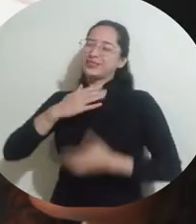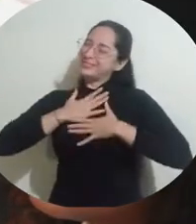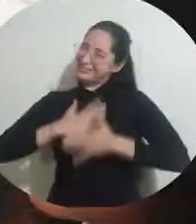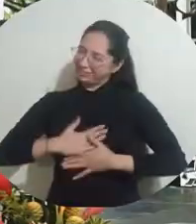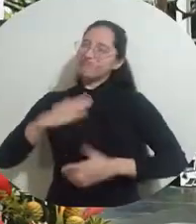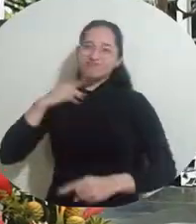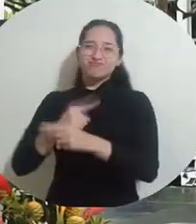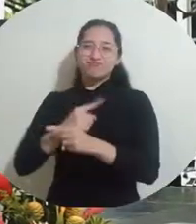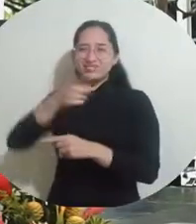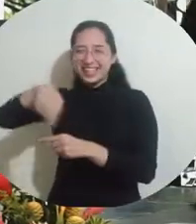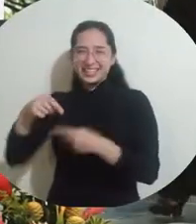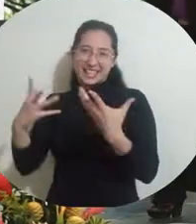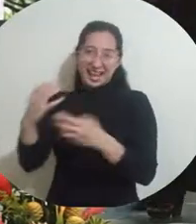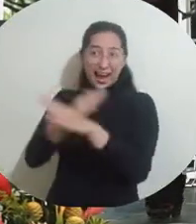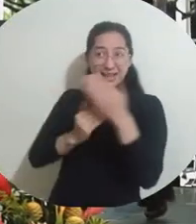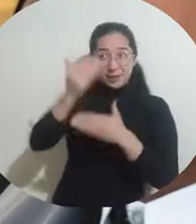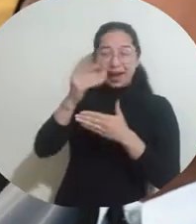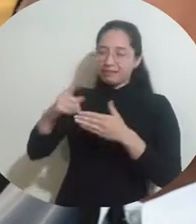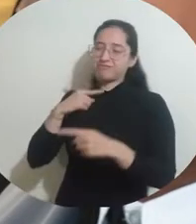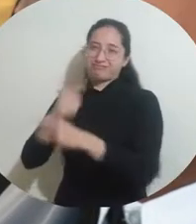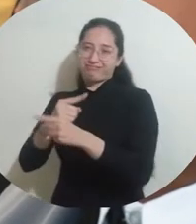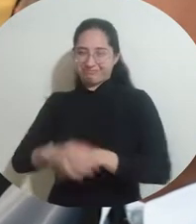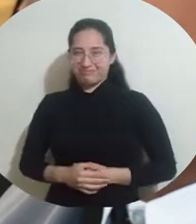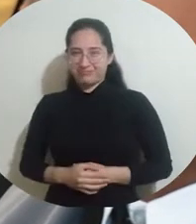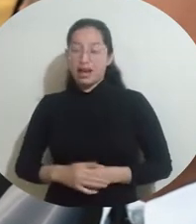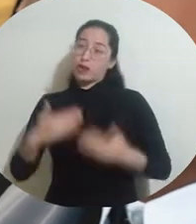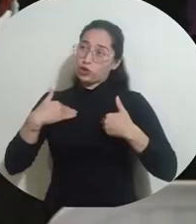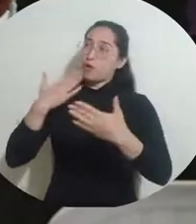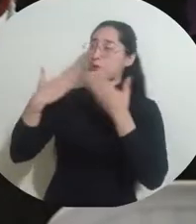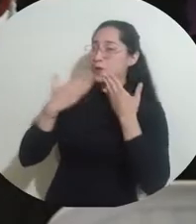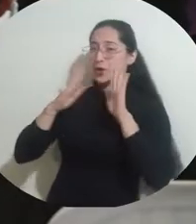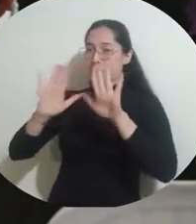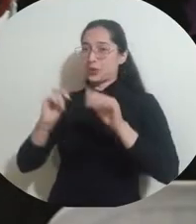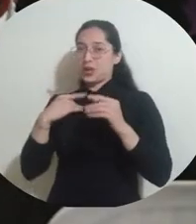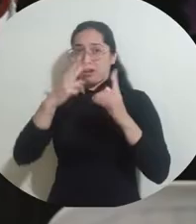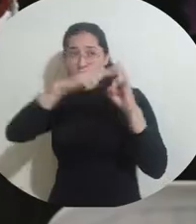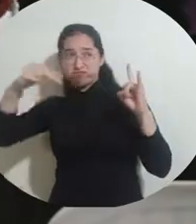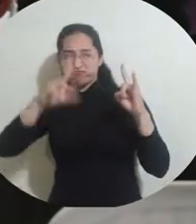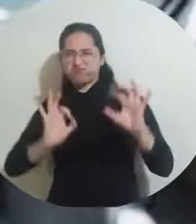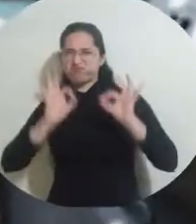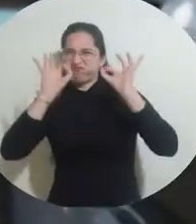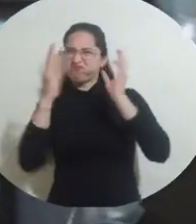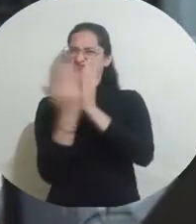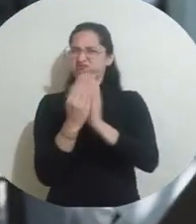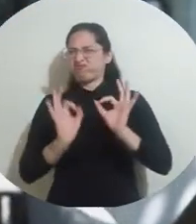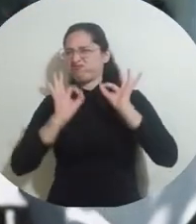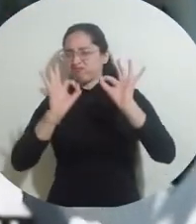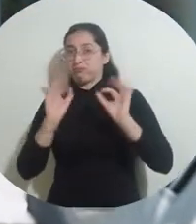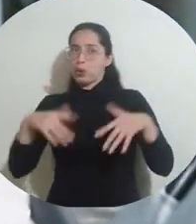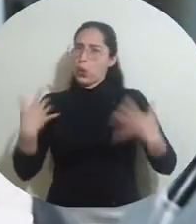satisfacción de que se logró lo que se quiso desde un principio. Yo confío en la calidad de la educación de la Universidad de Matalina.